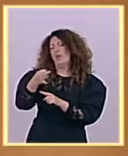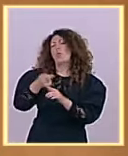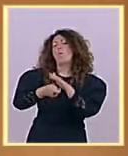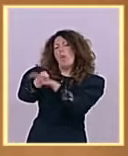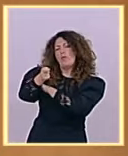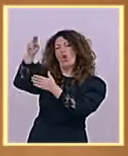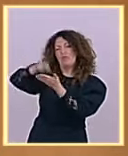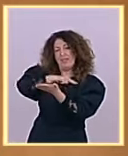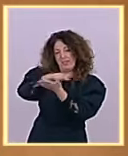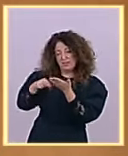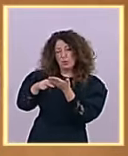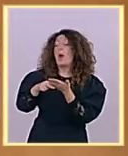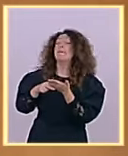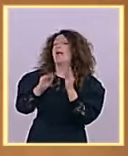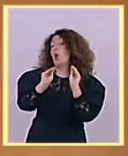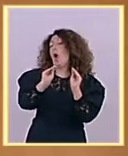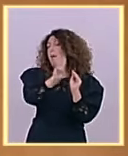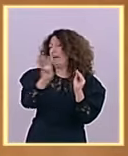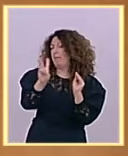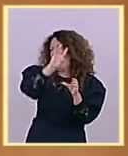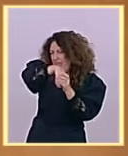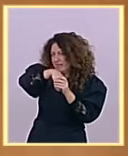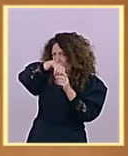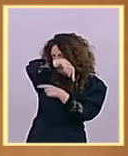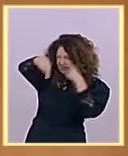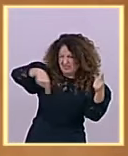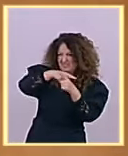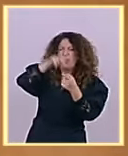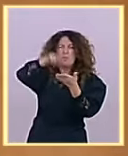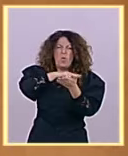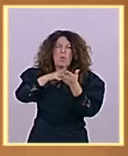Popular porque lo que dice nada tiene que ver con lo que se practica